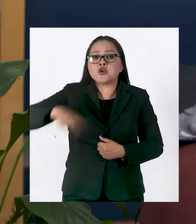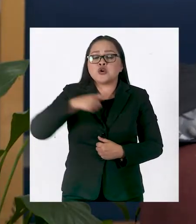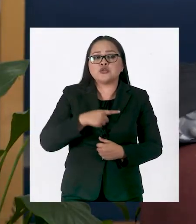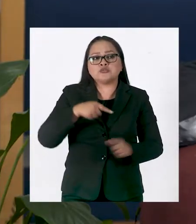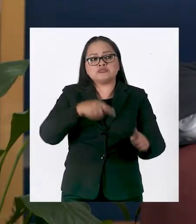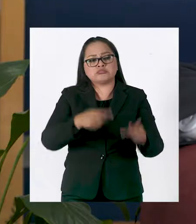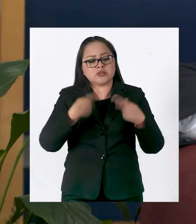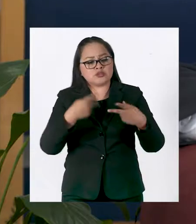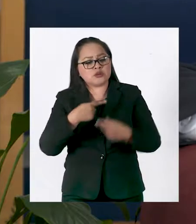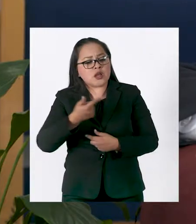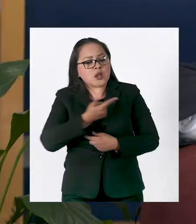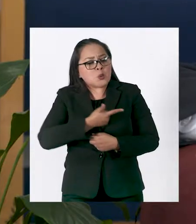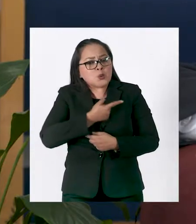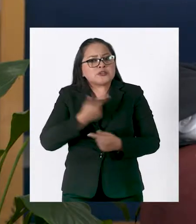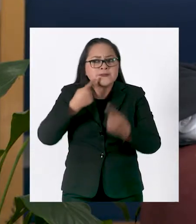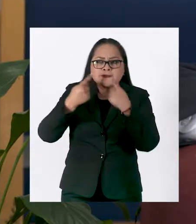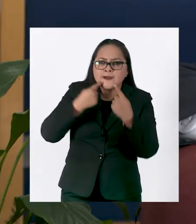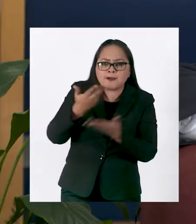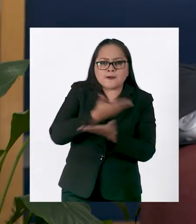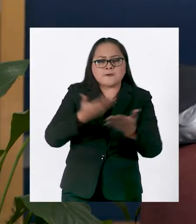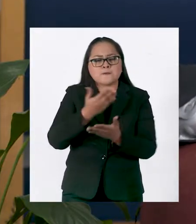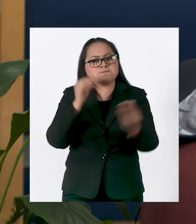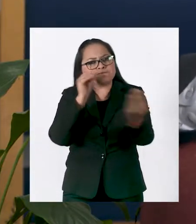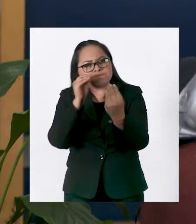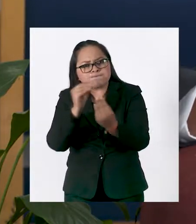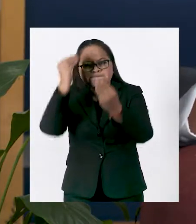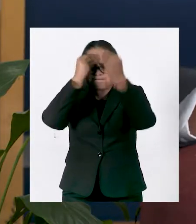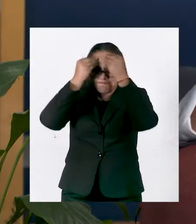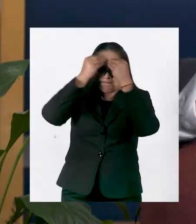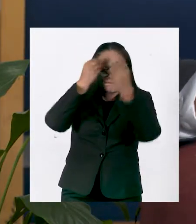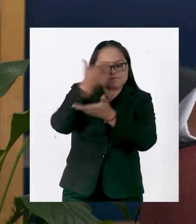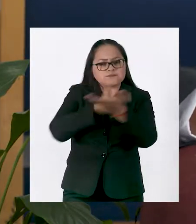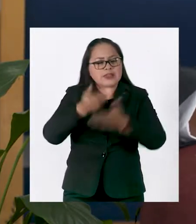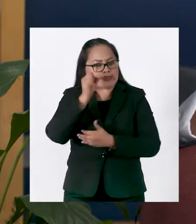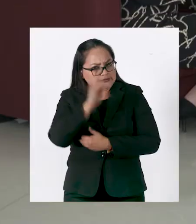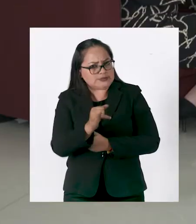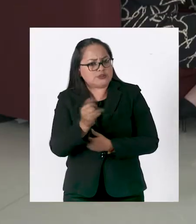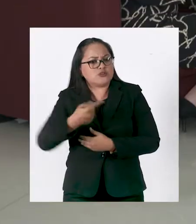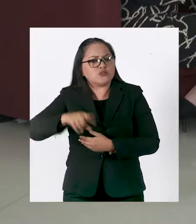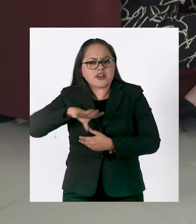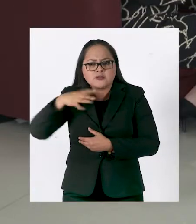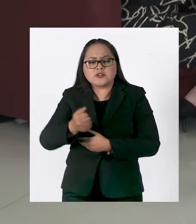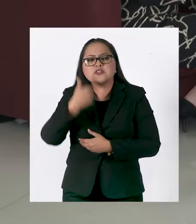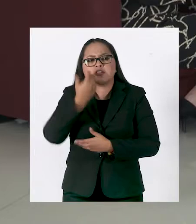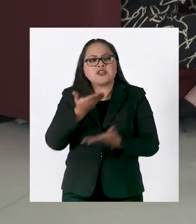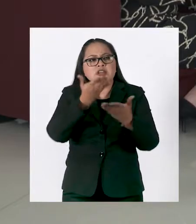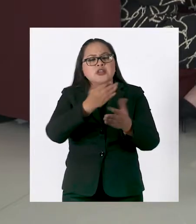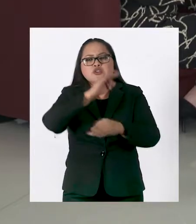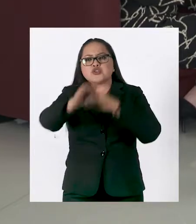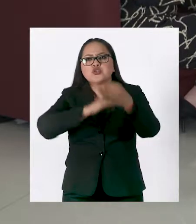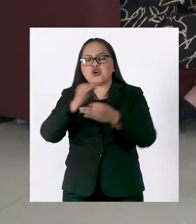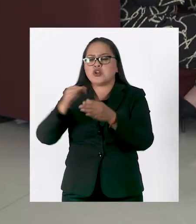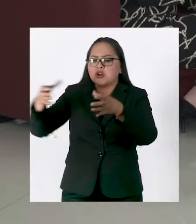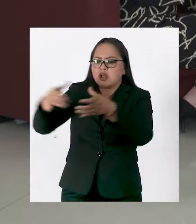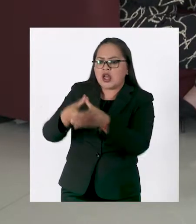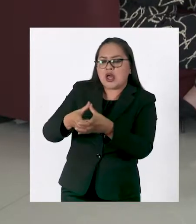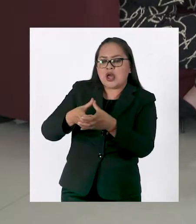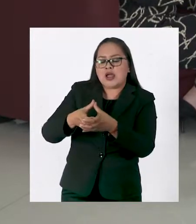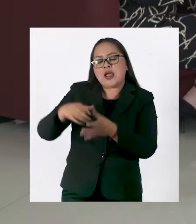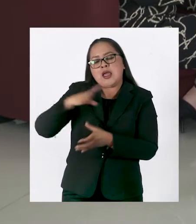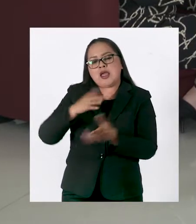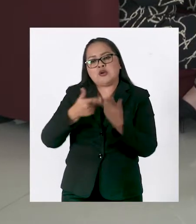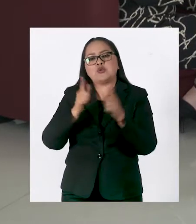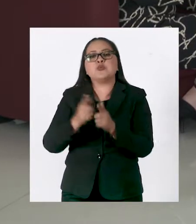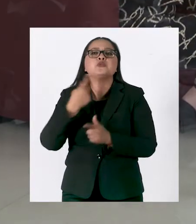Nosotros somos gente de diálogo, de consenso, de discusión, de reflexión, haciendo el esfuerzo para que comprendan los